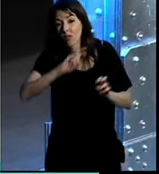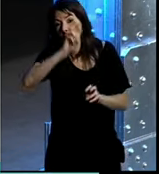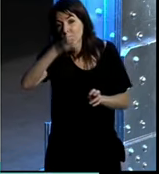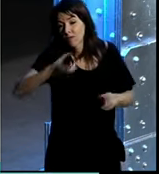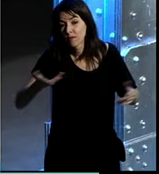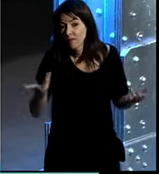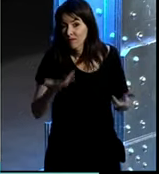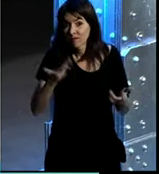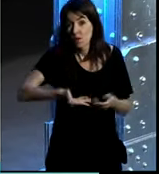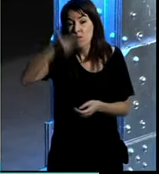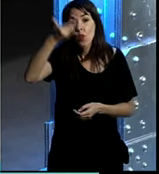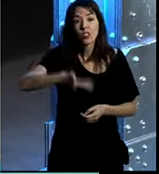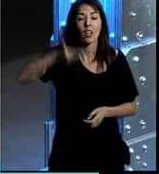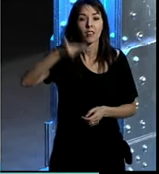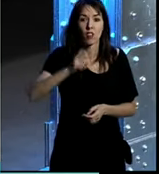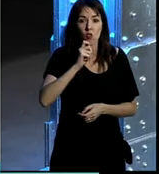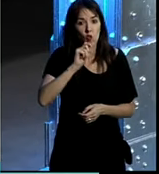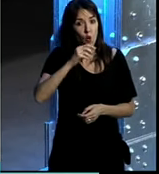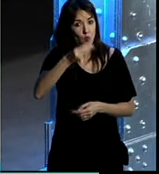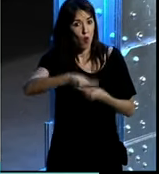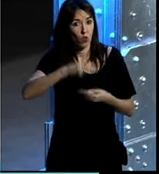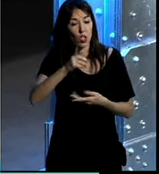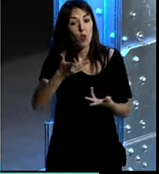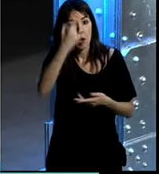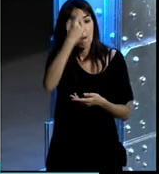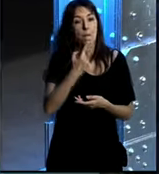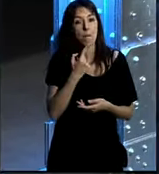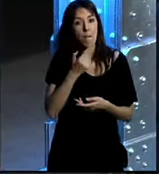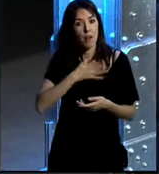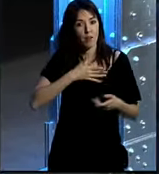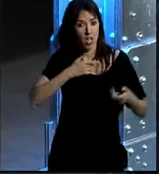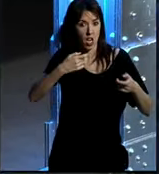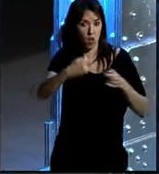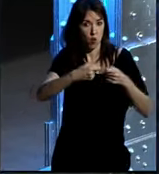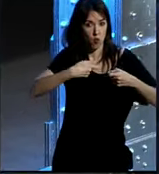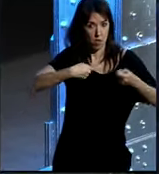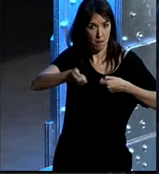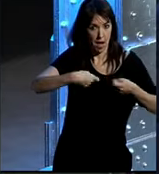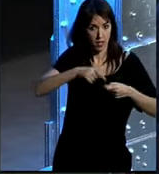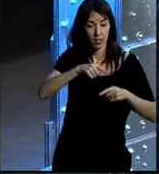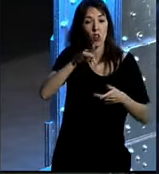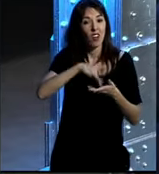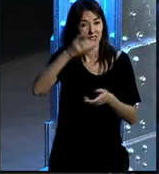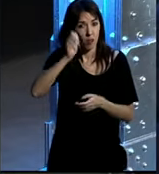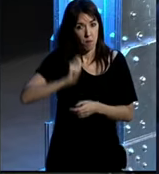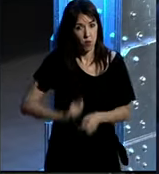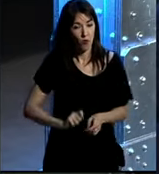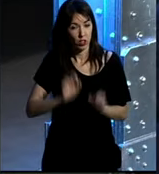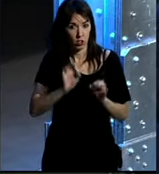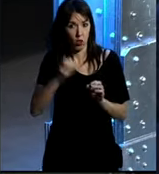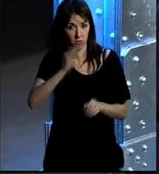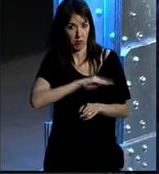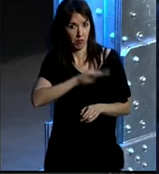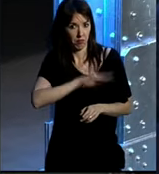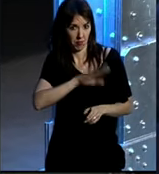otro factor importante de cómo manejarlo es el perfil de los community managers evidentemente es una profesión que como sabéis está bastante